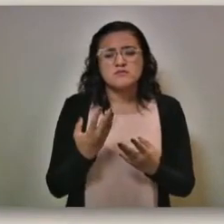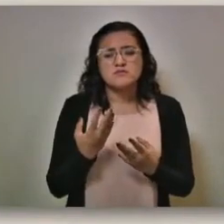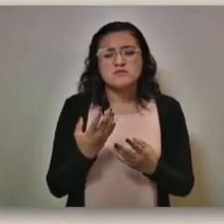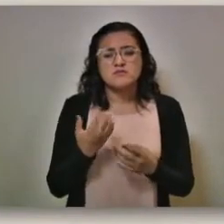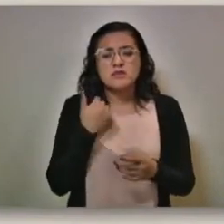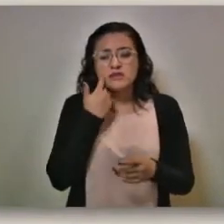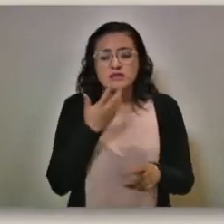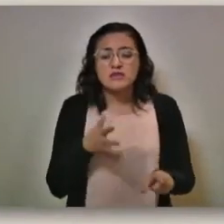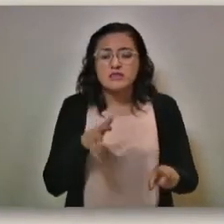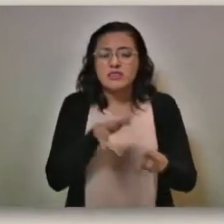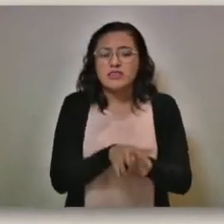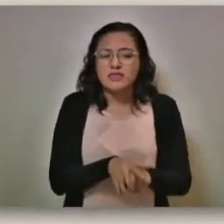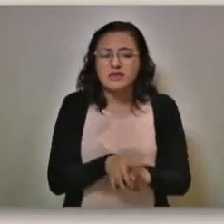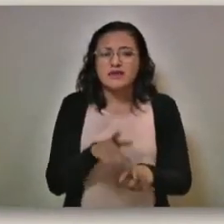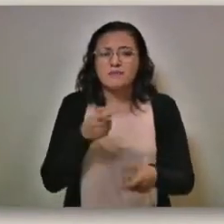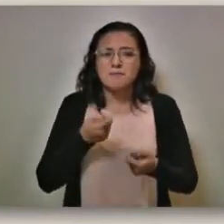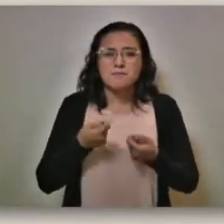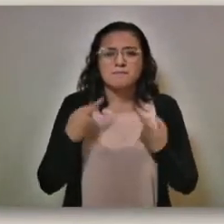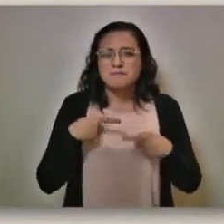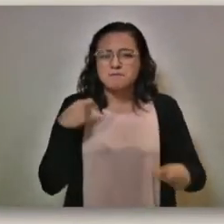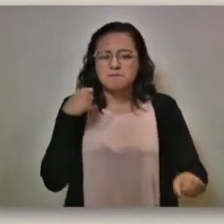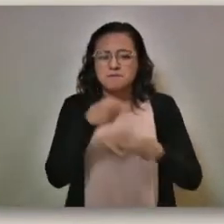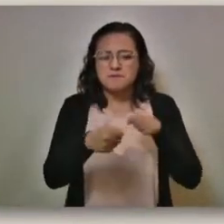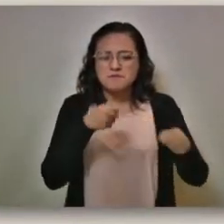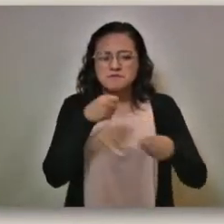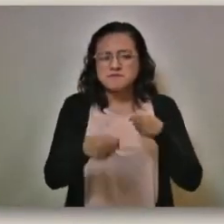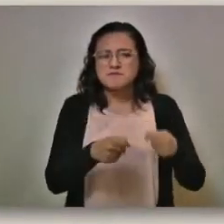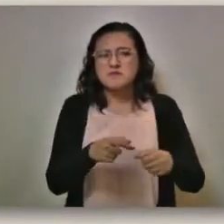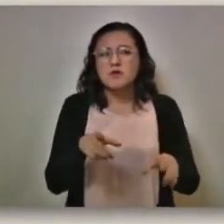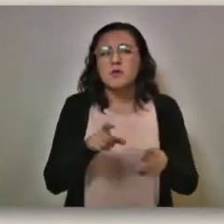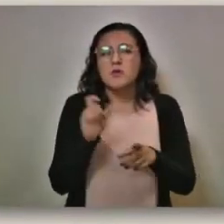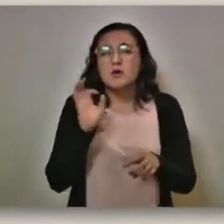linchamiento van y cuántos han consumado. Gracias, buenos días.